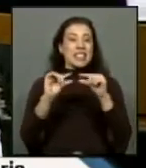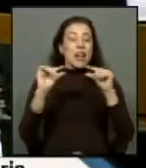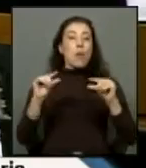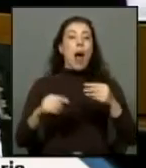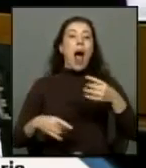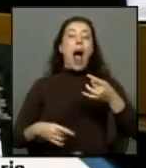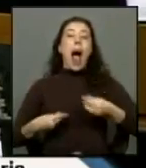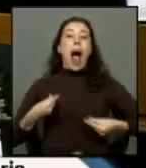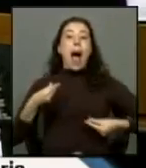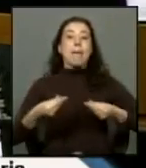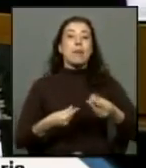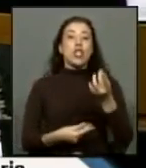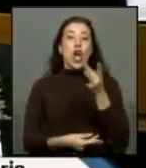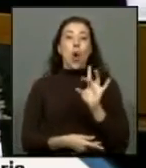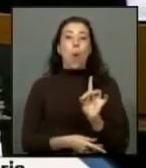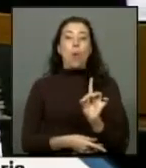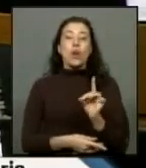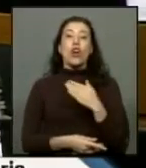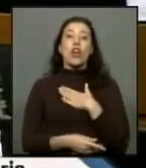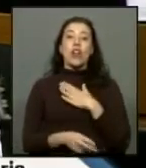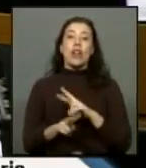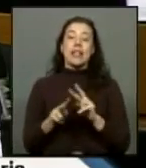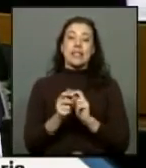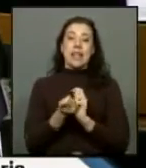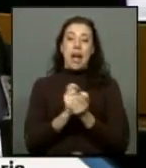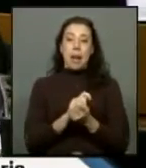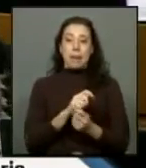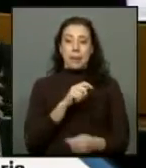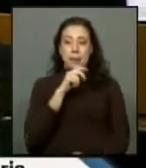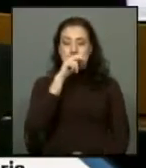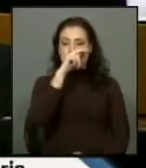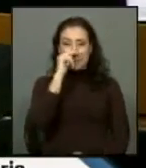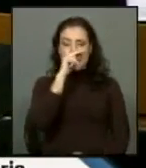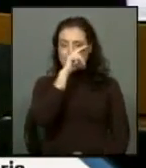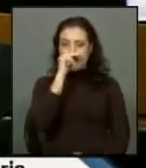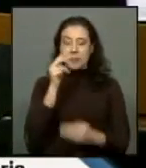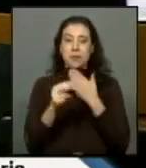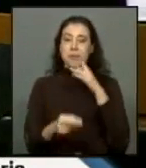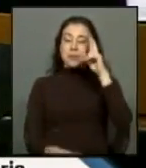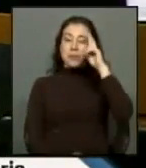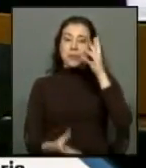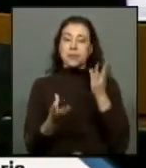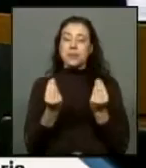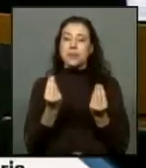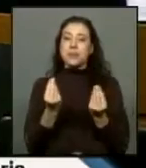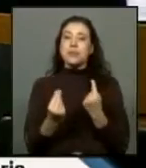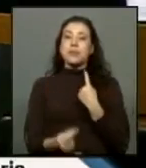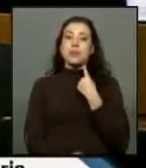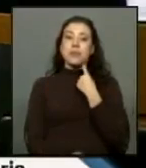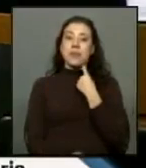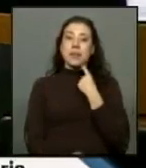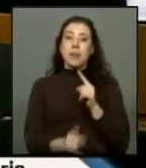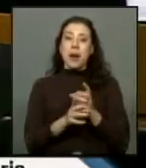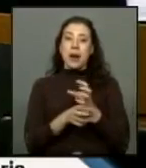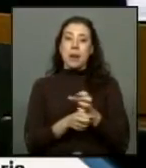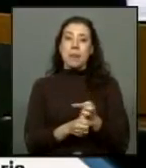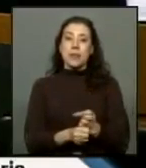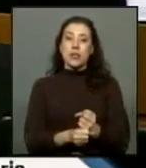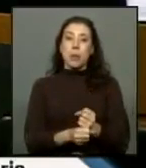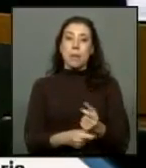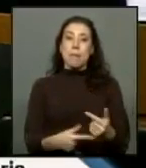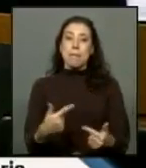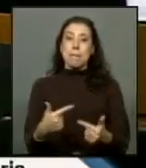aporte único lo que espero que sea corregido en especial cuando recordamos que muchas de las víctimas de represión política